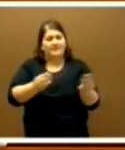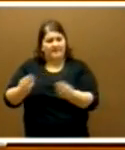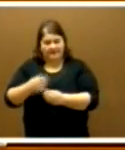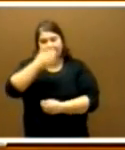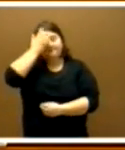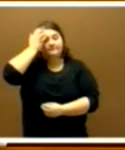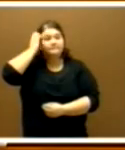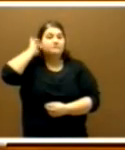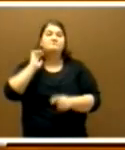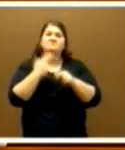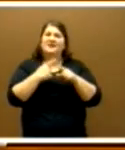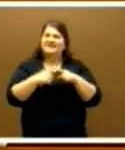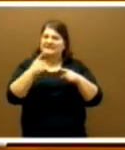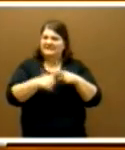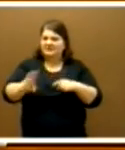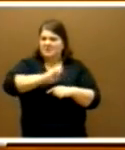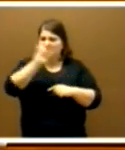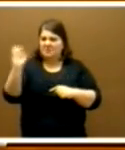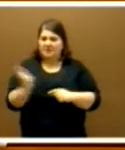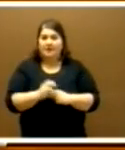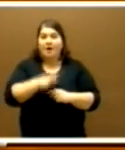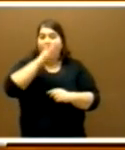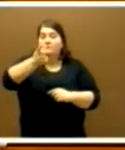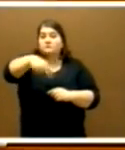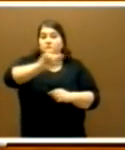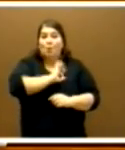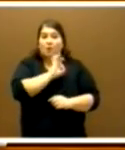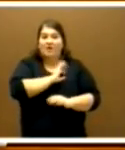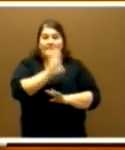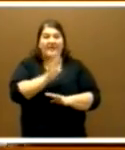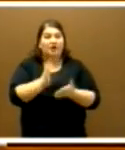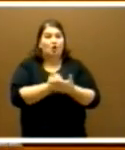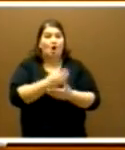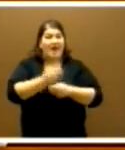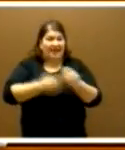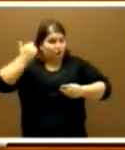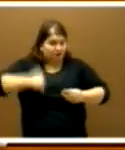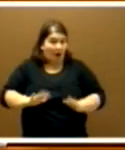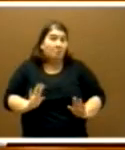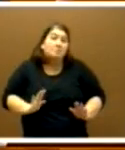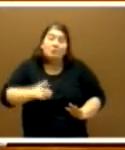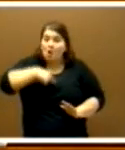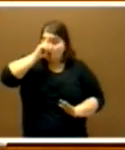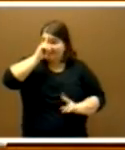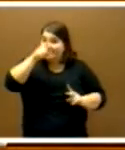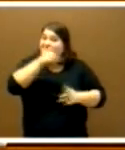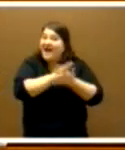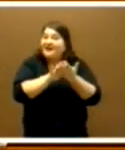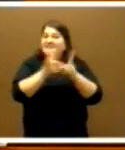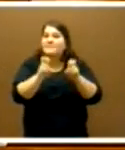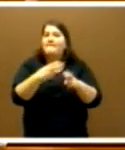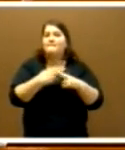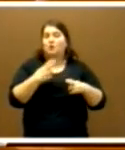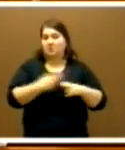Son muchas cuestiones. Para ustedes parece que debería estar ya todo hecho. No sé por qué se dedican a la política, porque si está